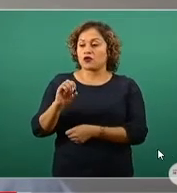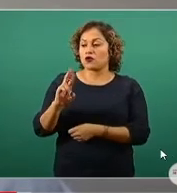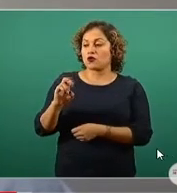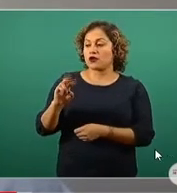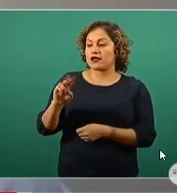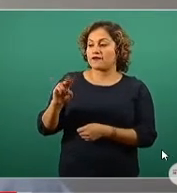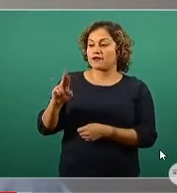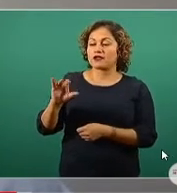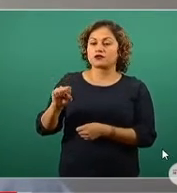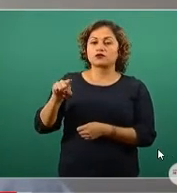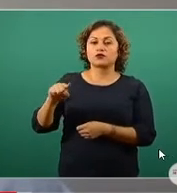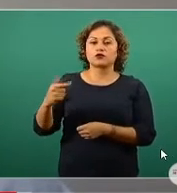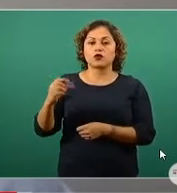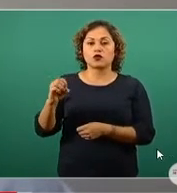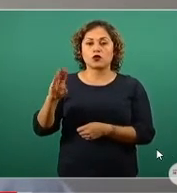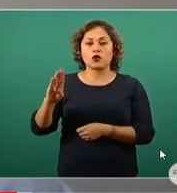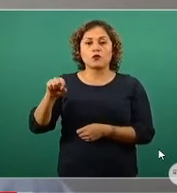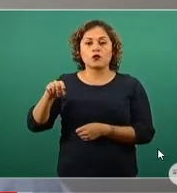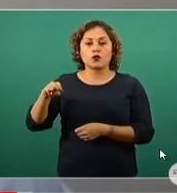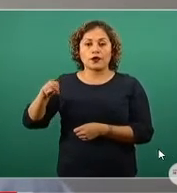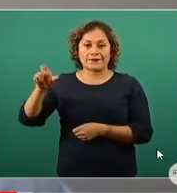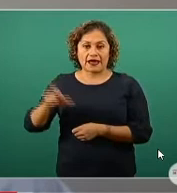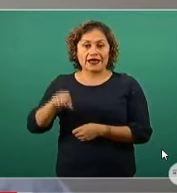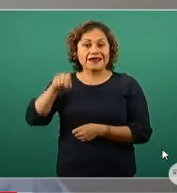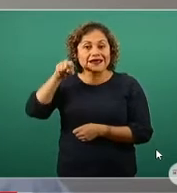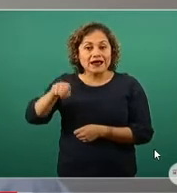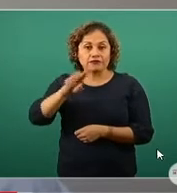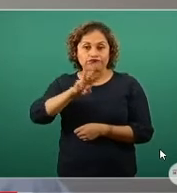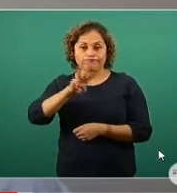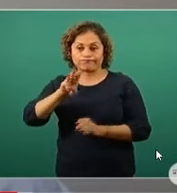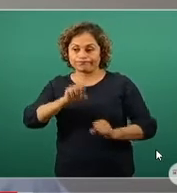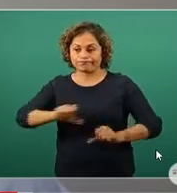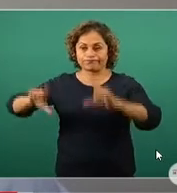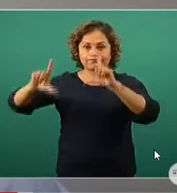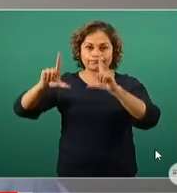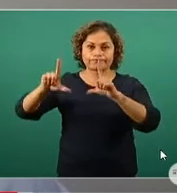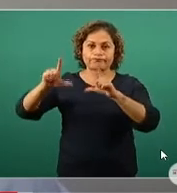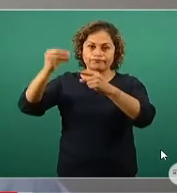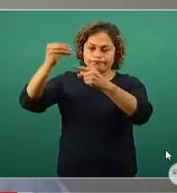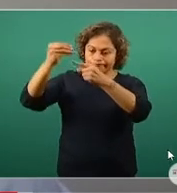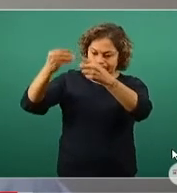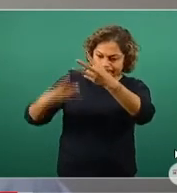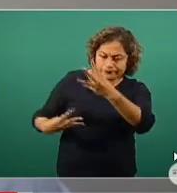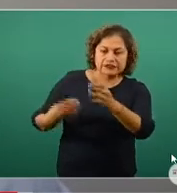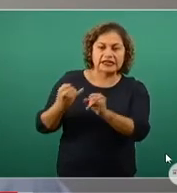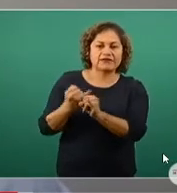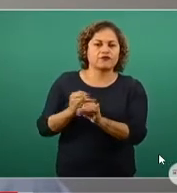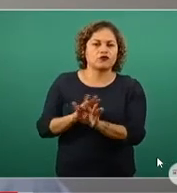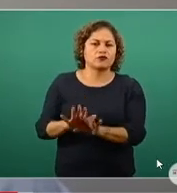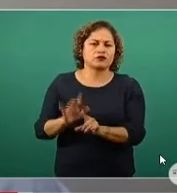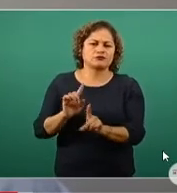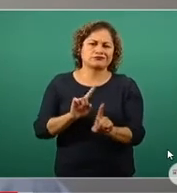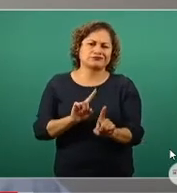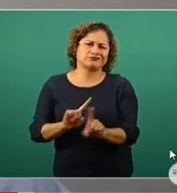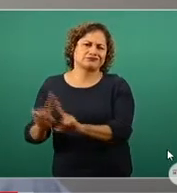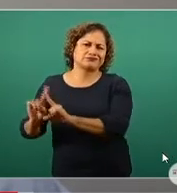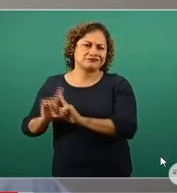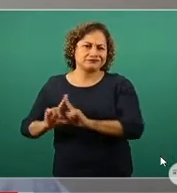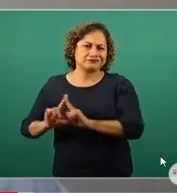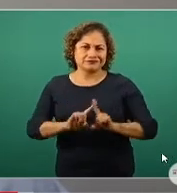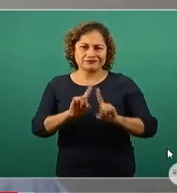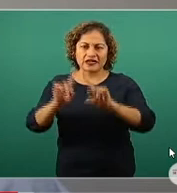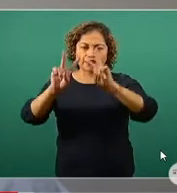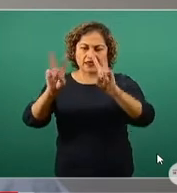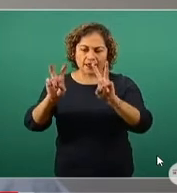.mx, donde pueden encontrar una amplia variedad de información para prácticamente todos los temas